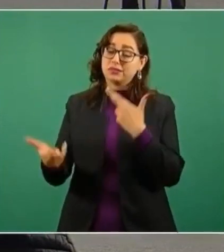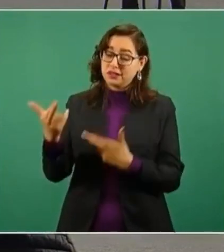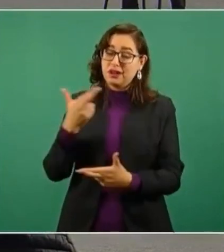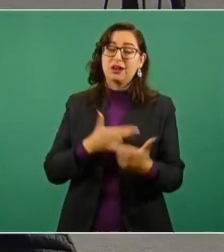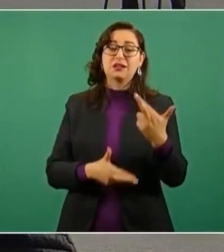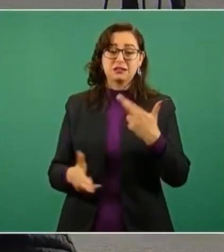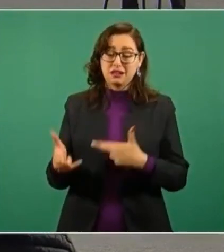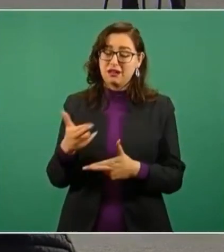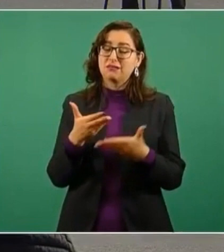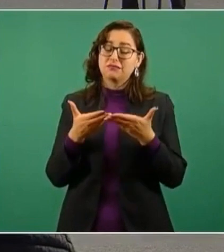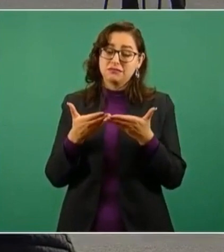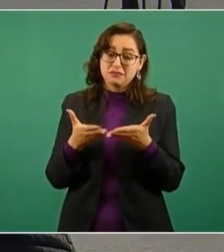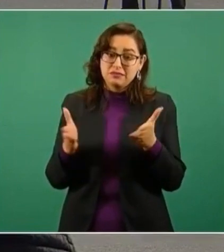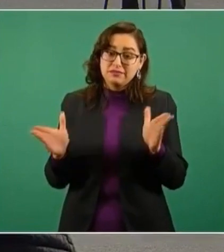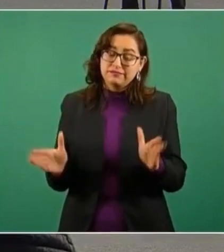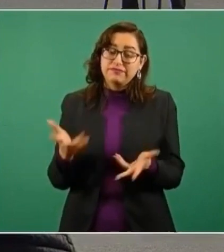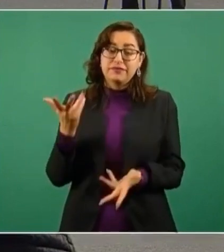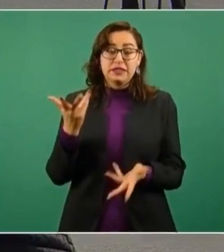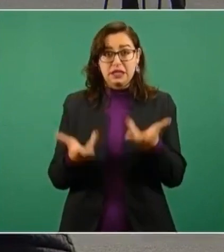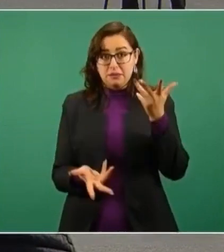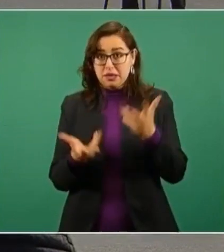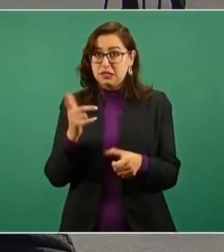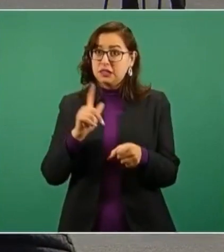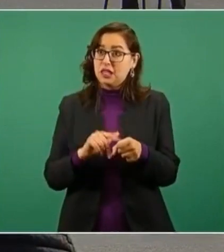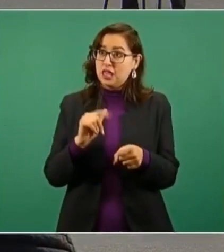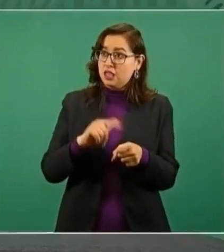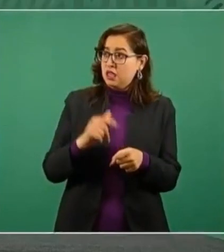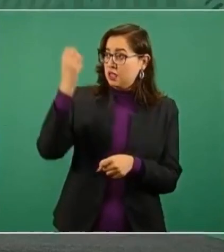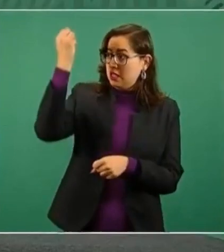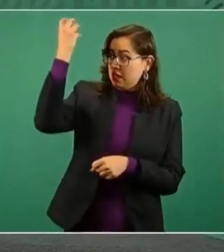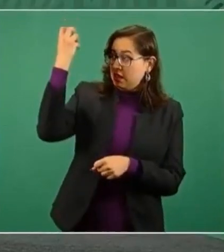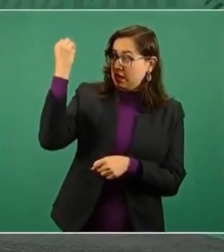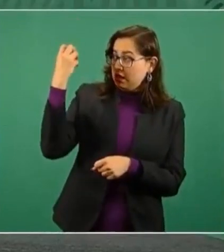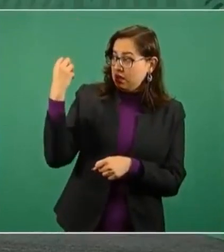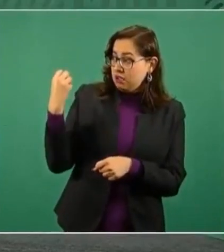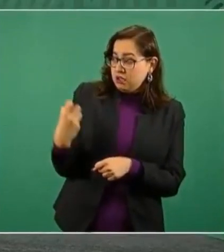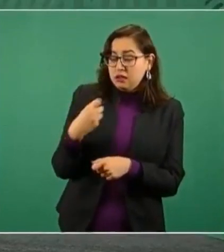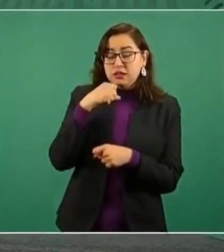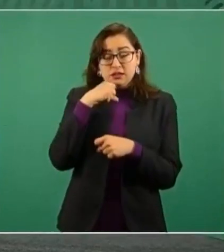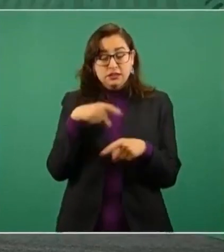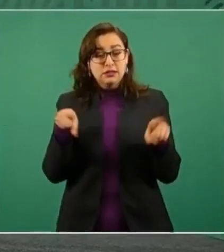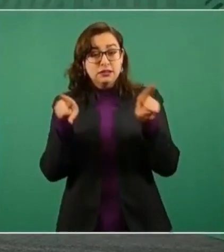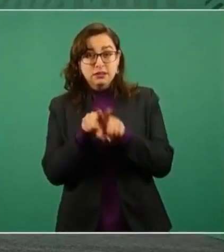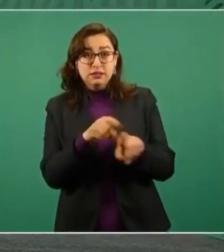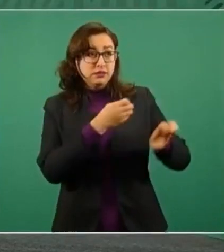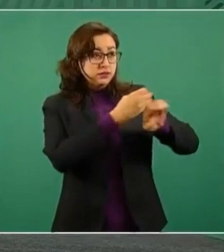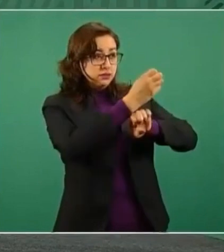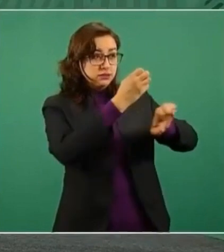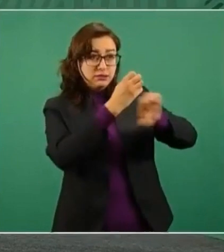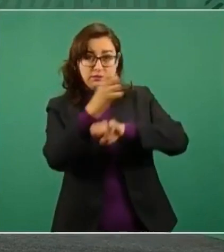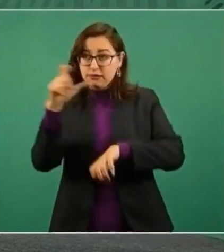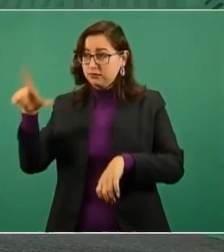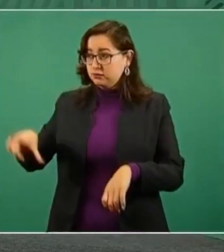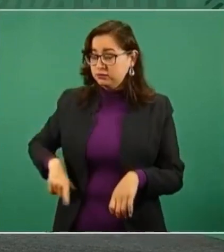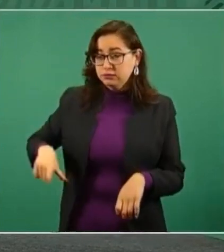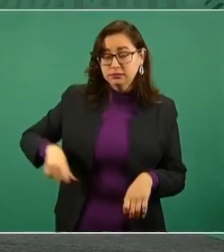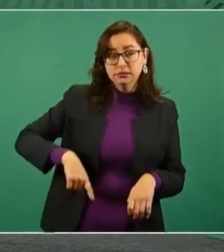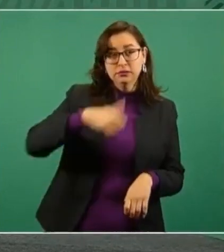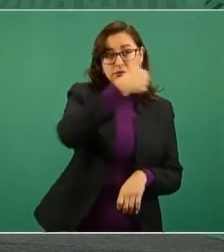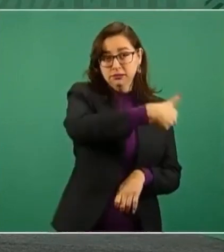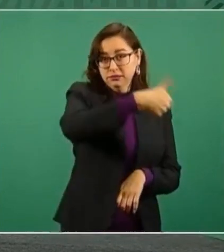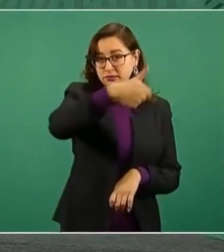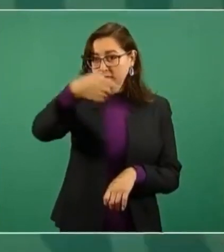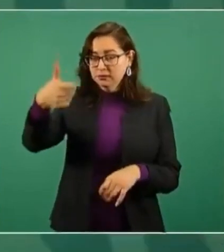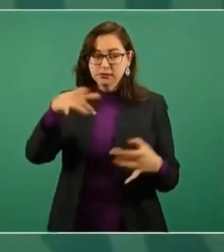acorde con el semáforo sanitario y en acuerdo con los gobiernos estatales y autoridad educativa de cada entidad, así